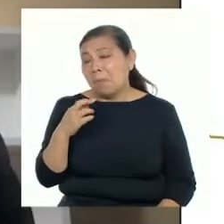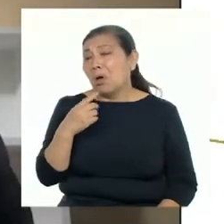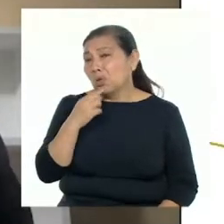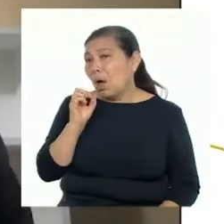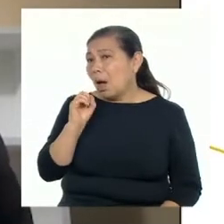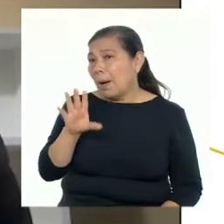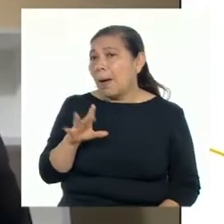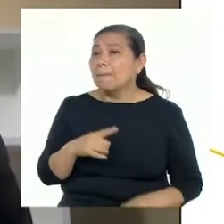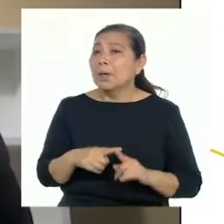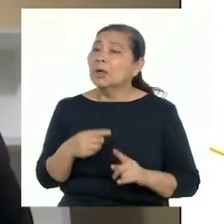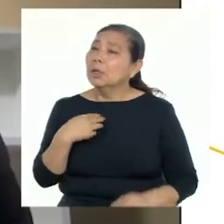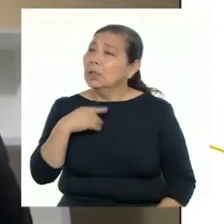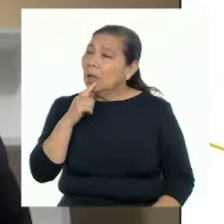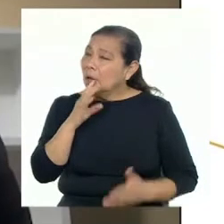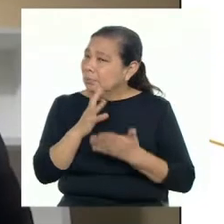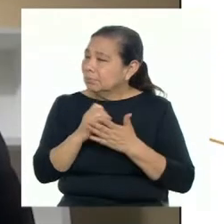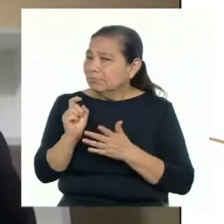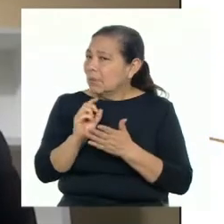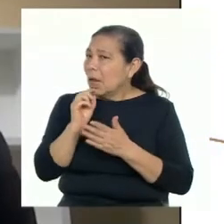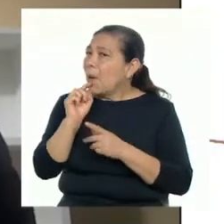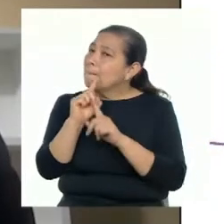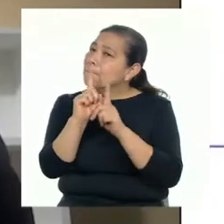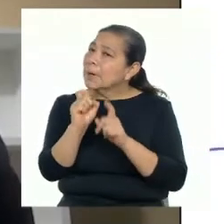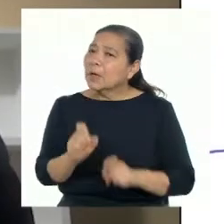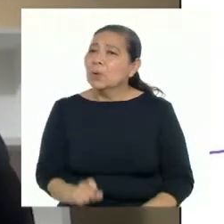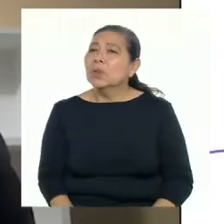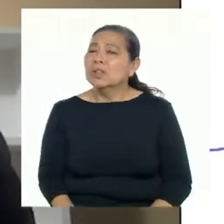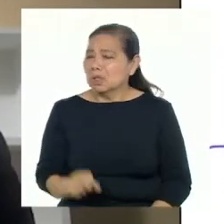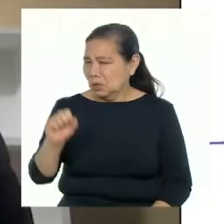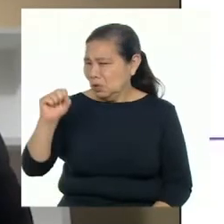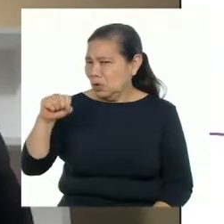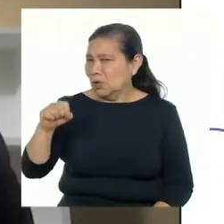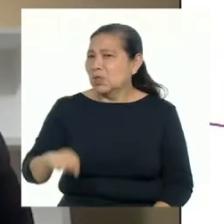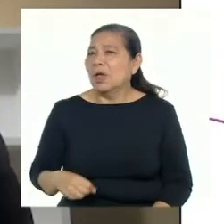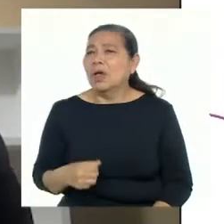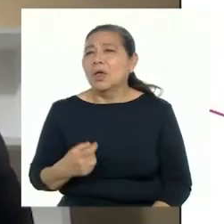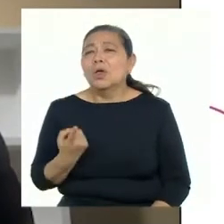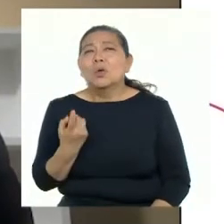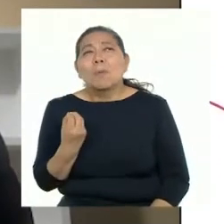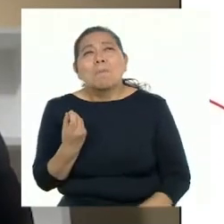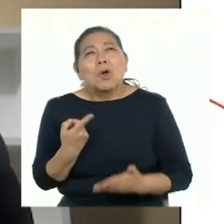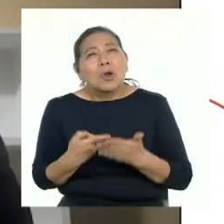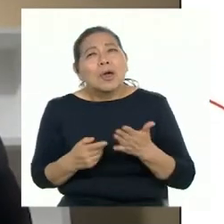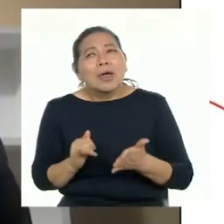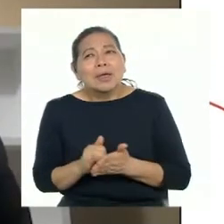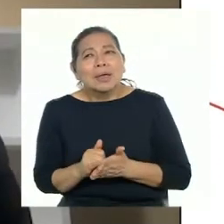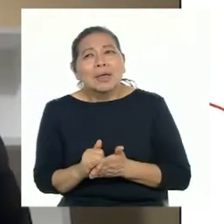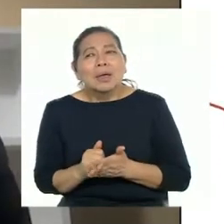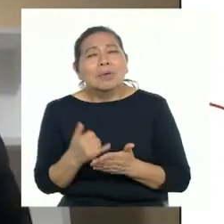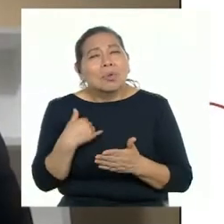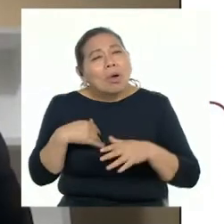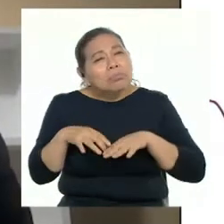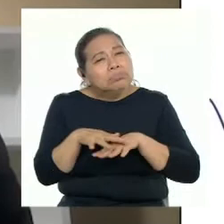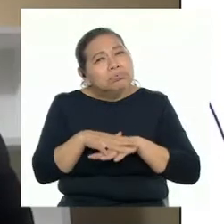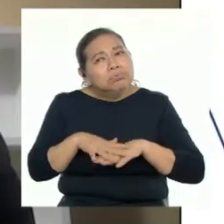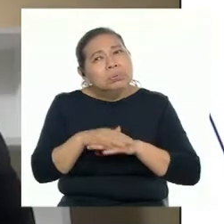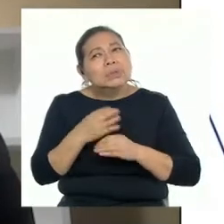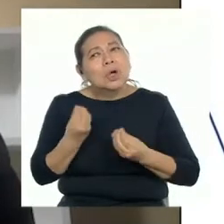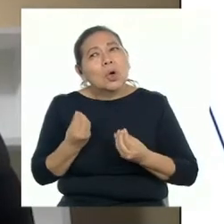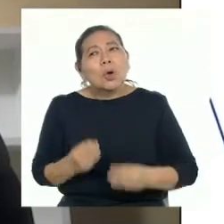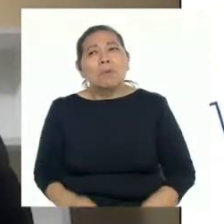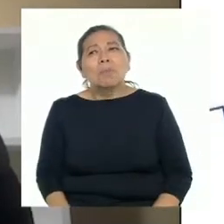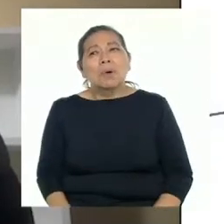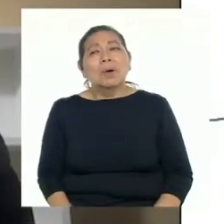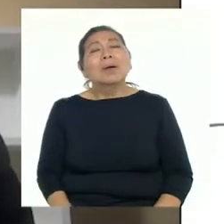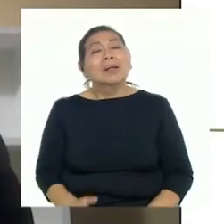muy reservado y que lo tengo. Y la pregunta dos, claro que sí, es necesario hacer un paro porque eso es lo que estamos planificando. Y como